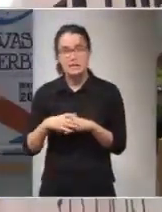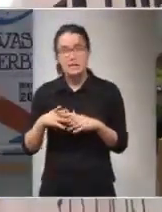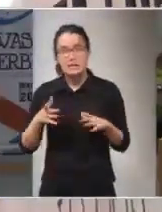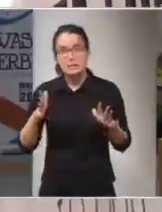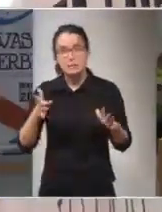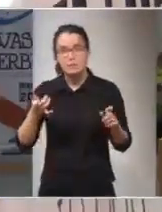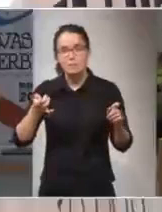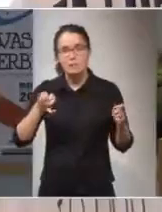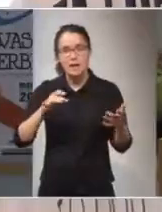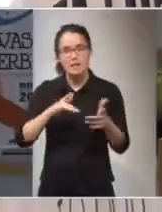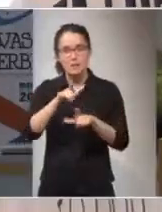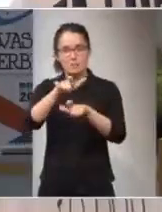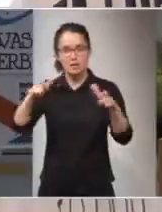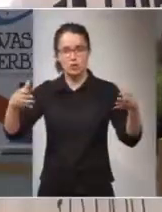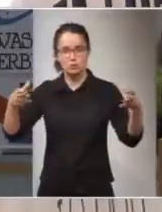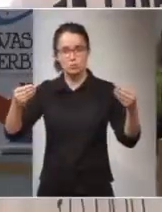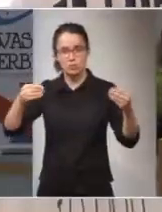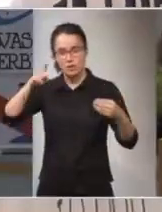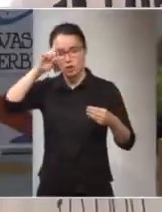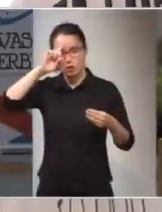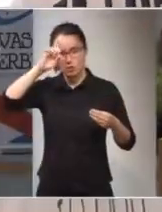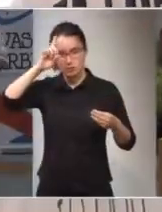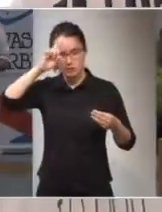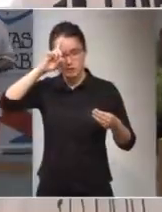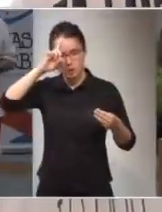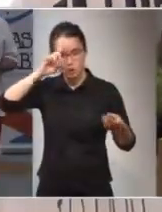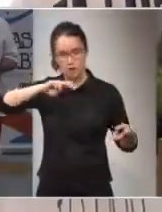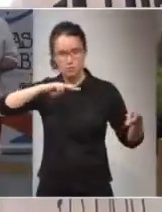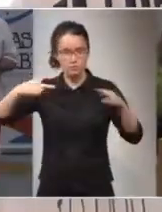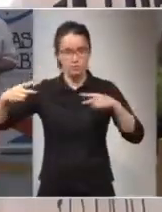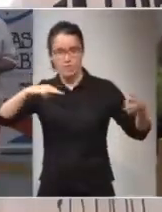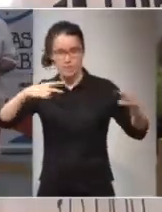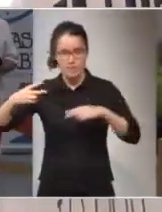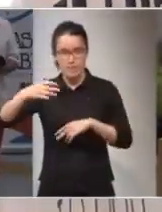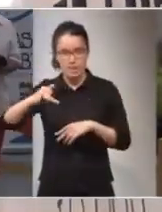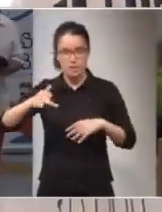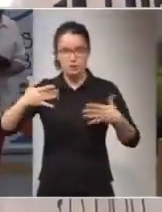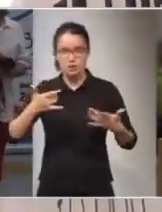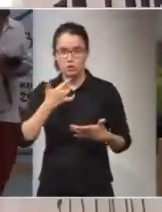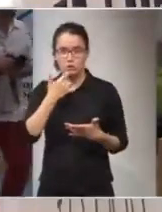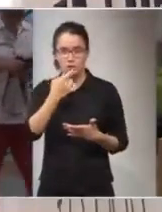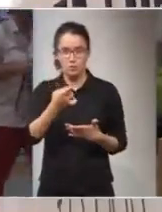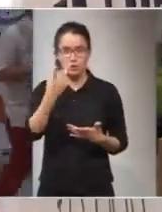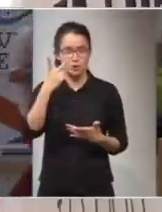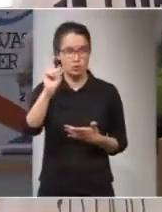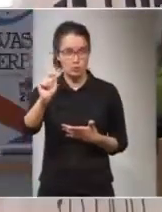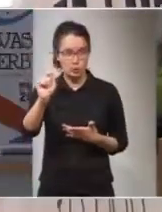Parece que hay mucha gente que no sabe que hay un canal de traducción simultánea habilitado, entonces, lo decimos en dos minutos,